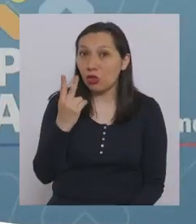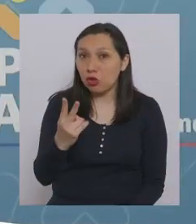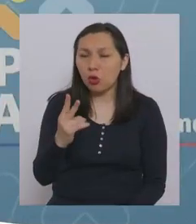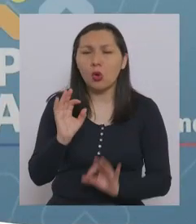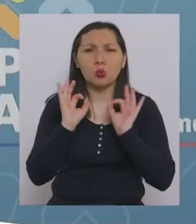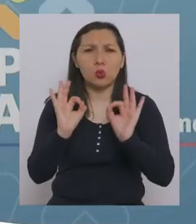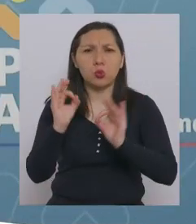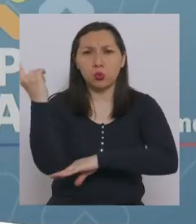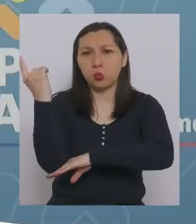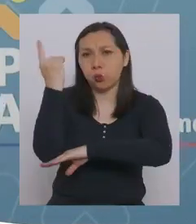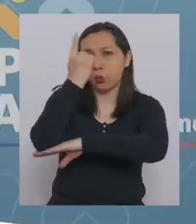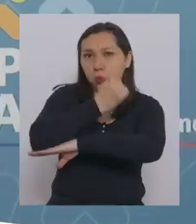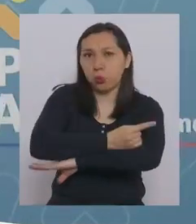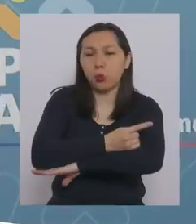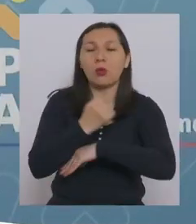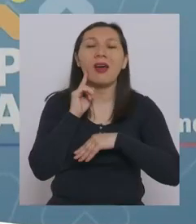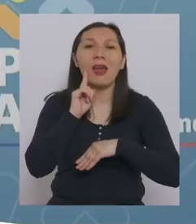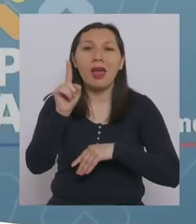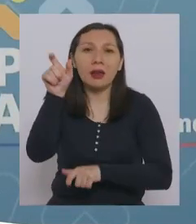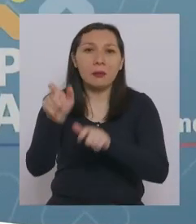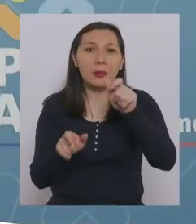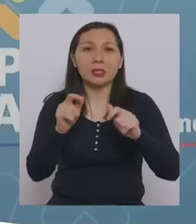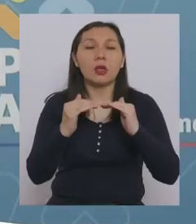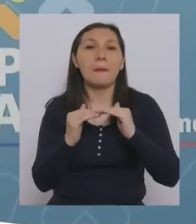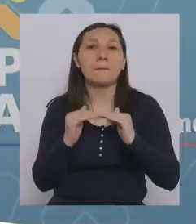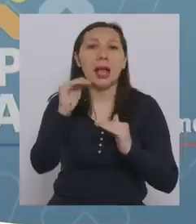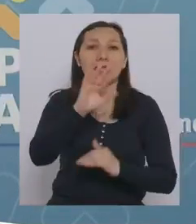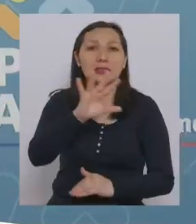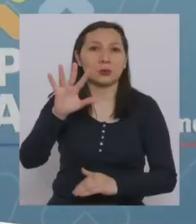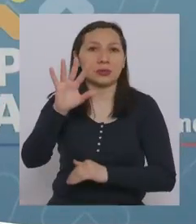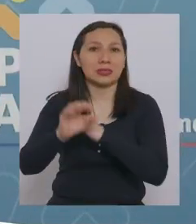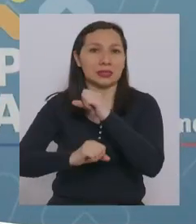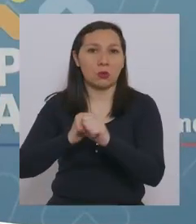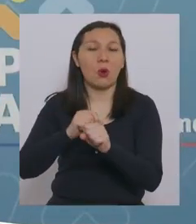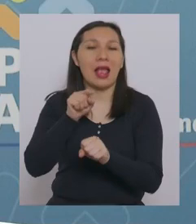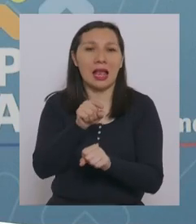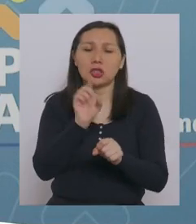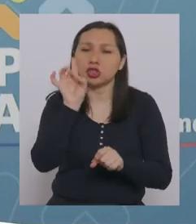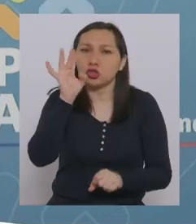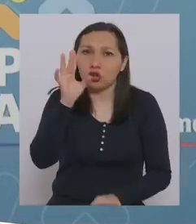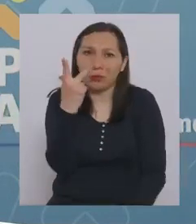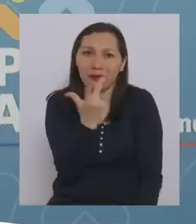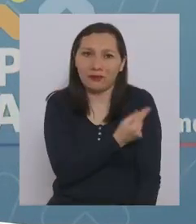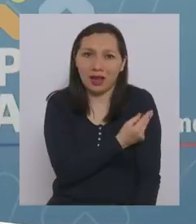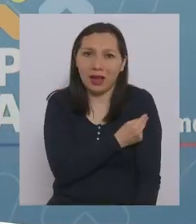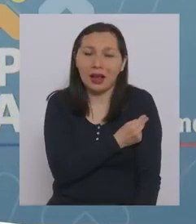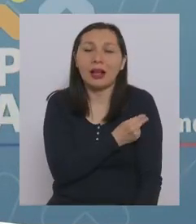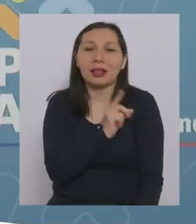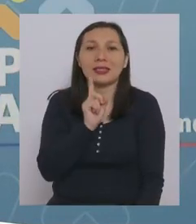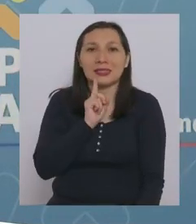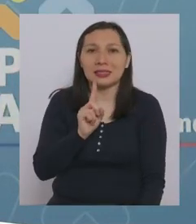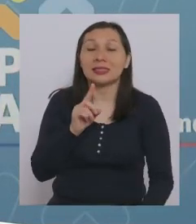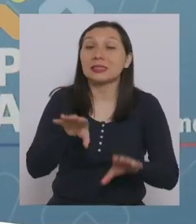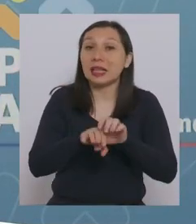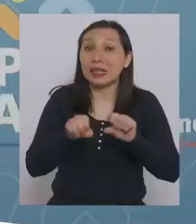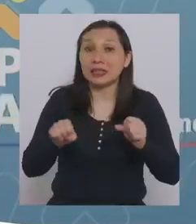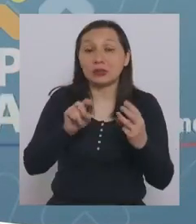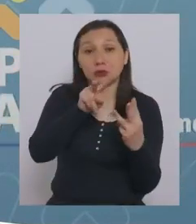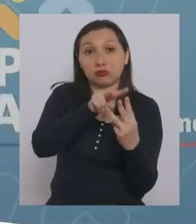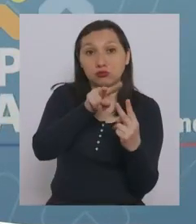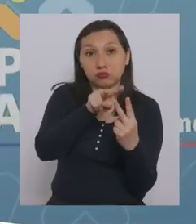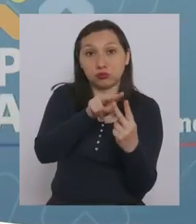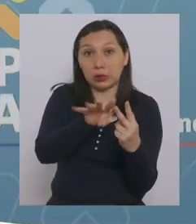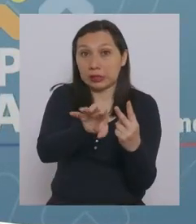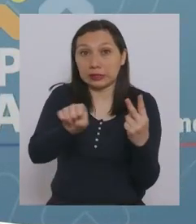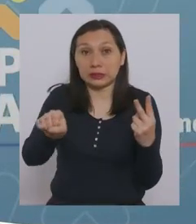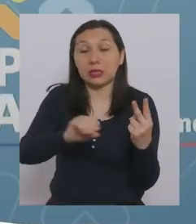exclusiva para personas mayores de cincuenta y cinco años que hayan vacunado, o se hayan vacunado con dosis completa